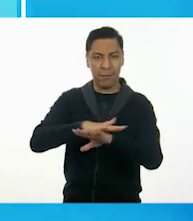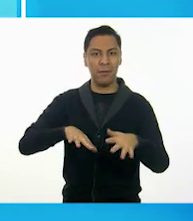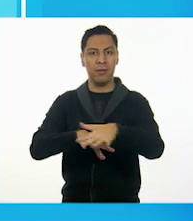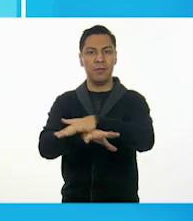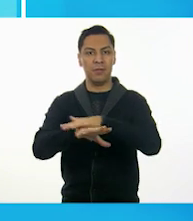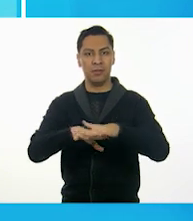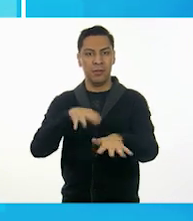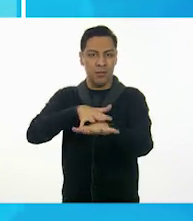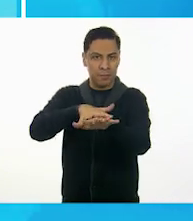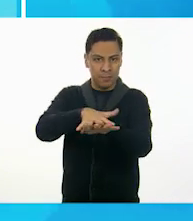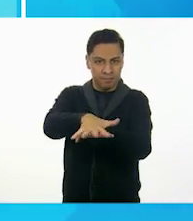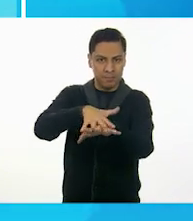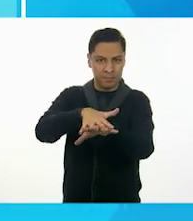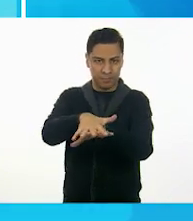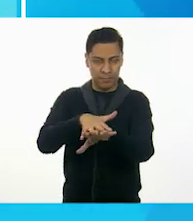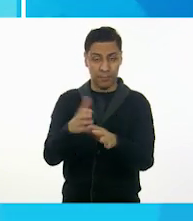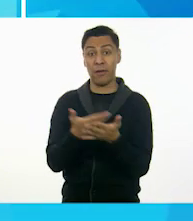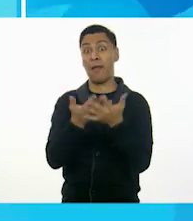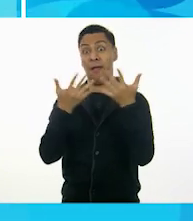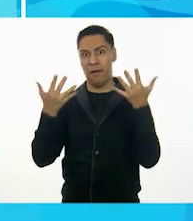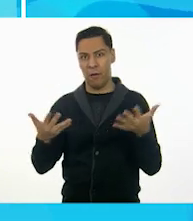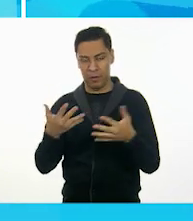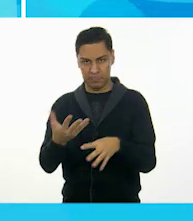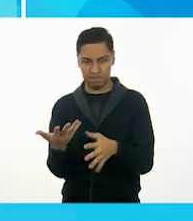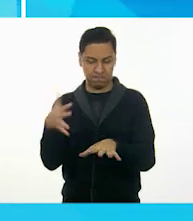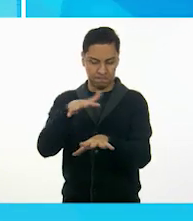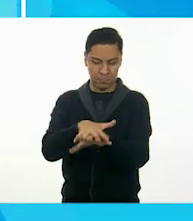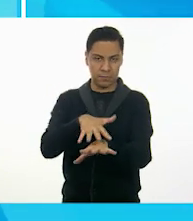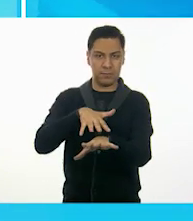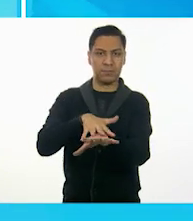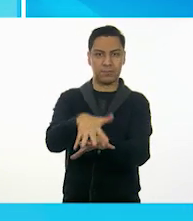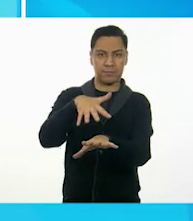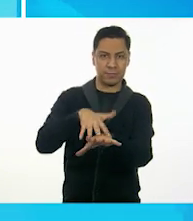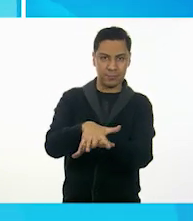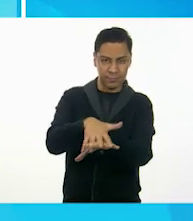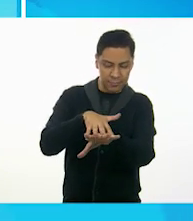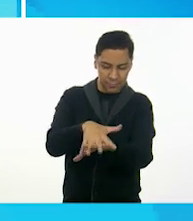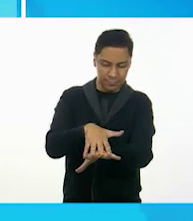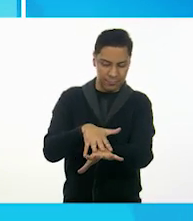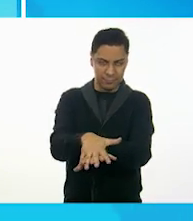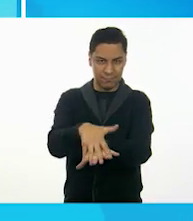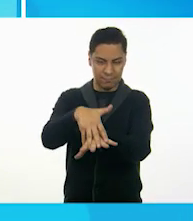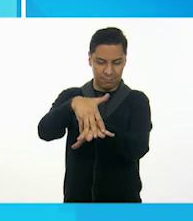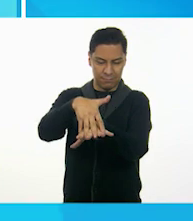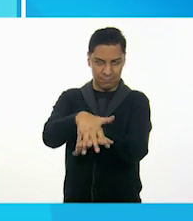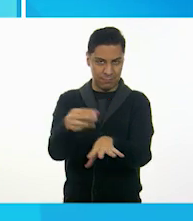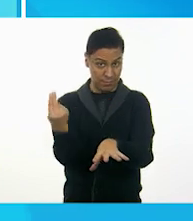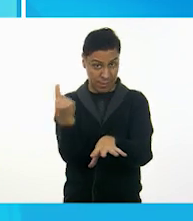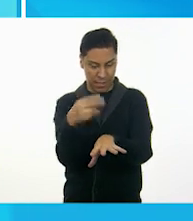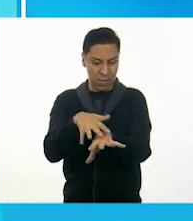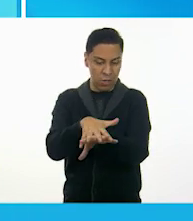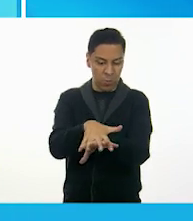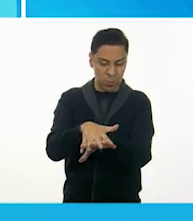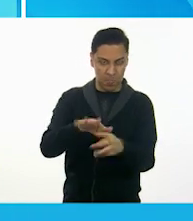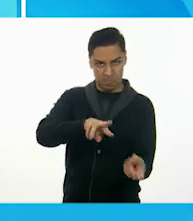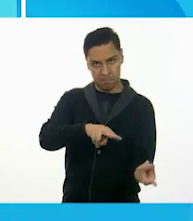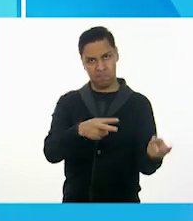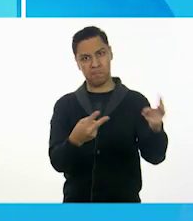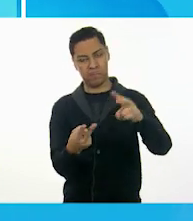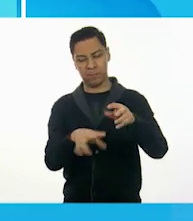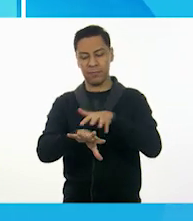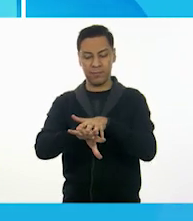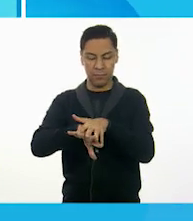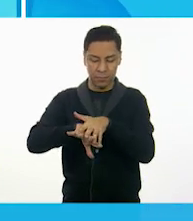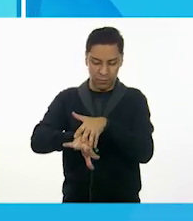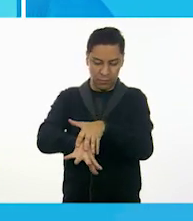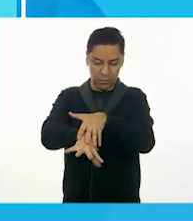una con la otra. Ahora, frota la palma de una de tus manos contra el dorso de la otra entrelazando los dedos. Repite lo mismo